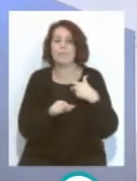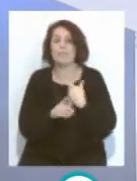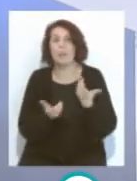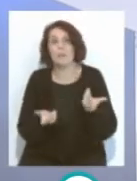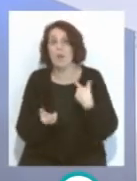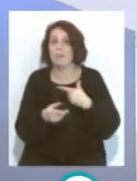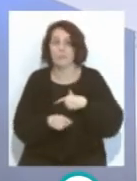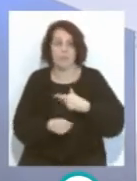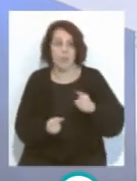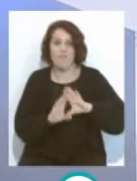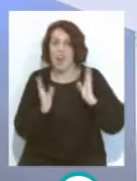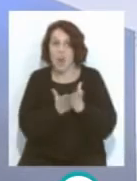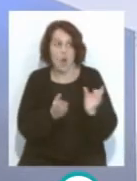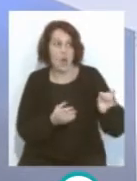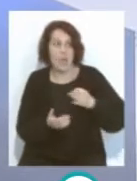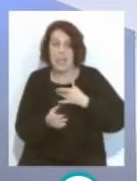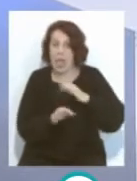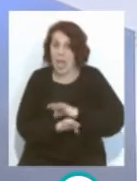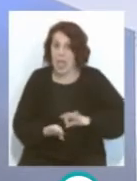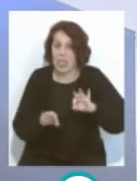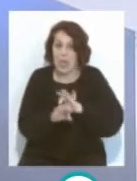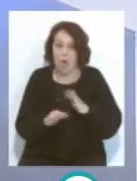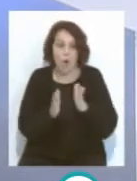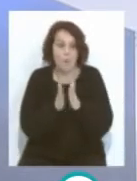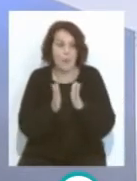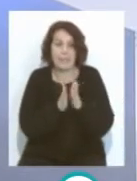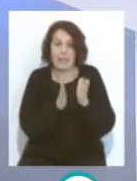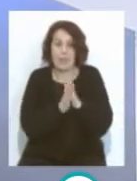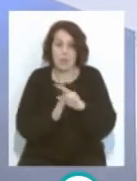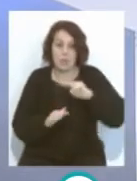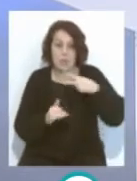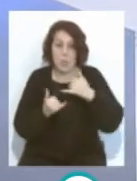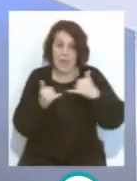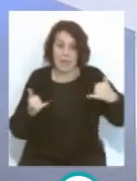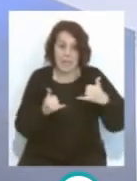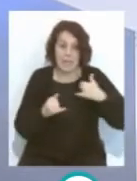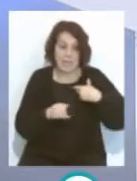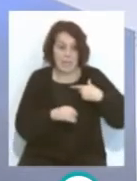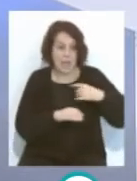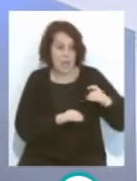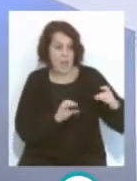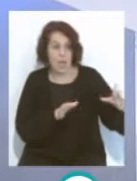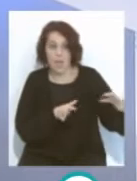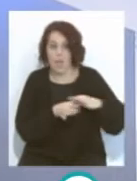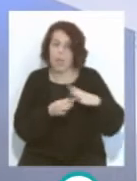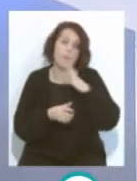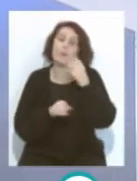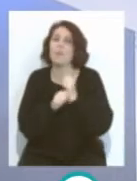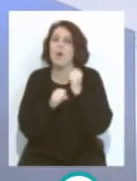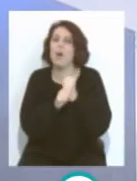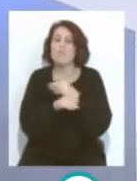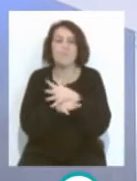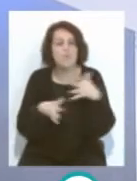abastecimiento de varón, al no tener compañeros que lleguen de segunda línea, en cierto momento, porque ya hacen un trabajo muy grande